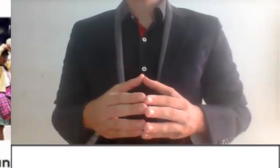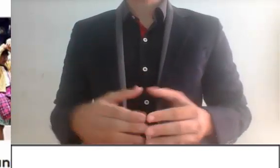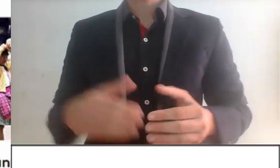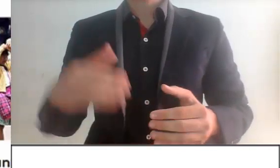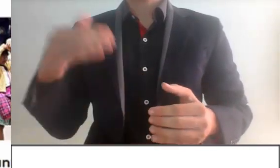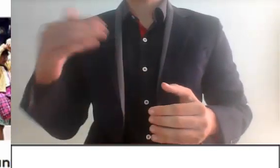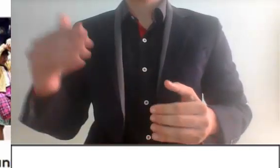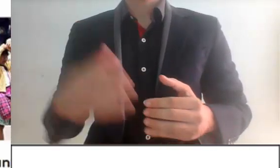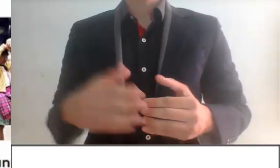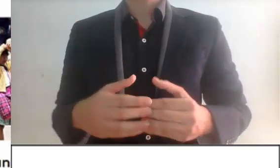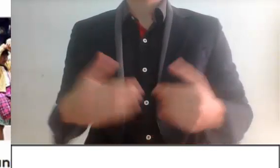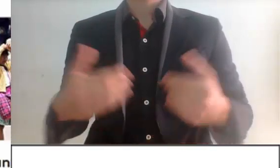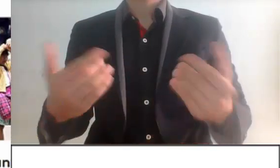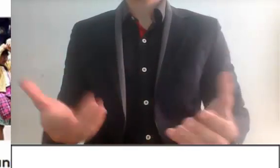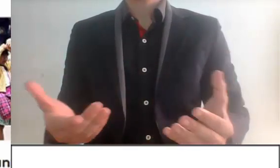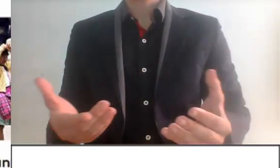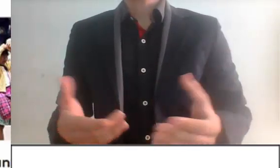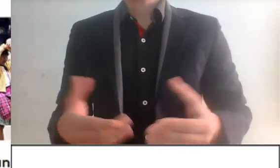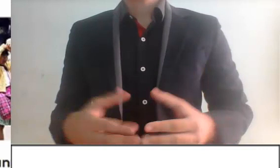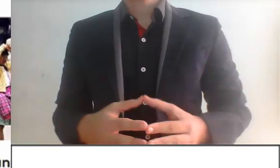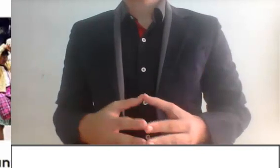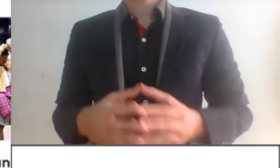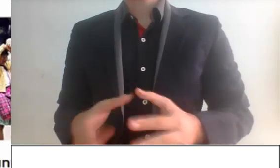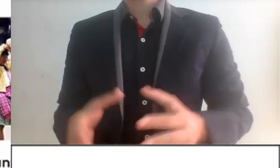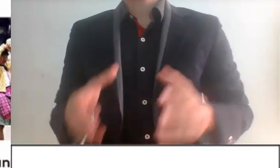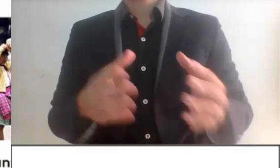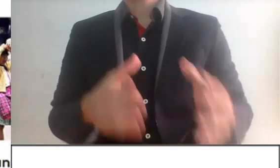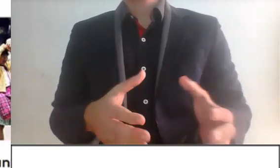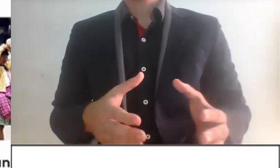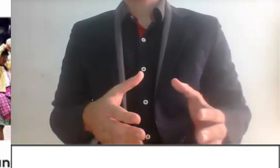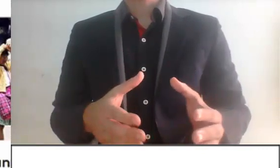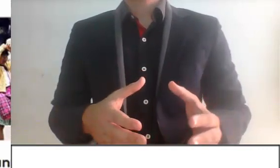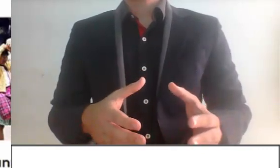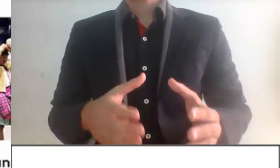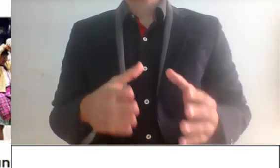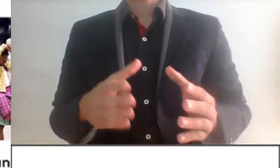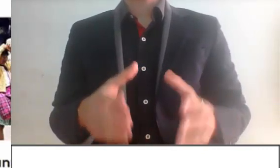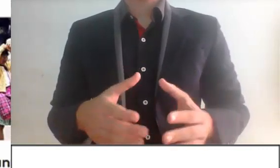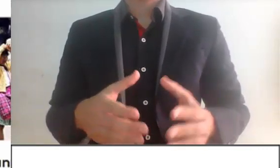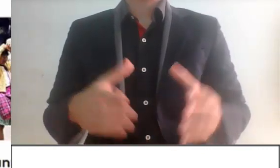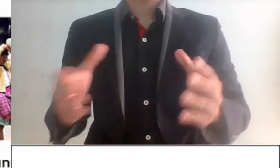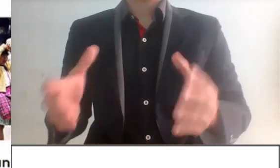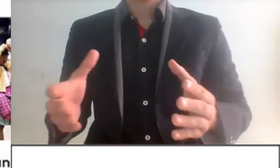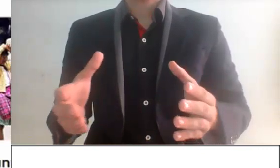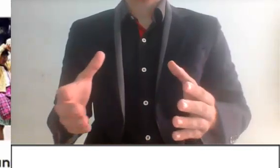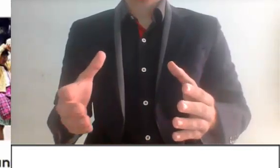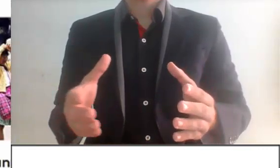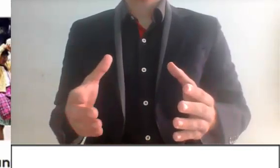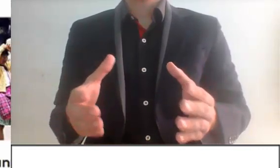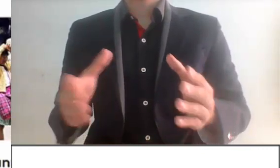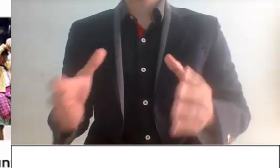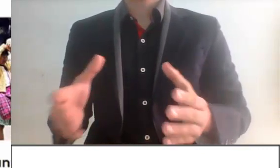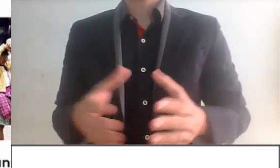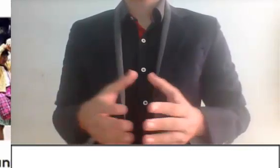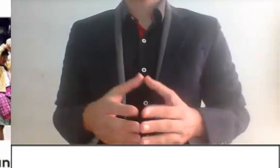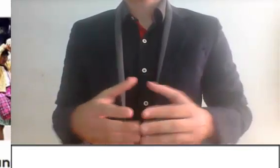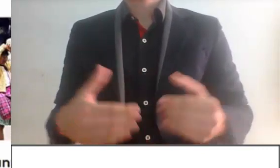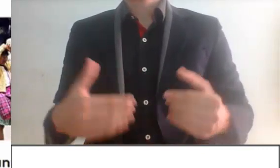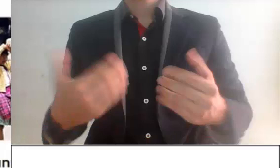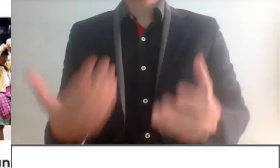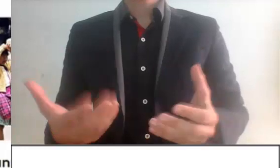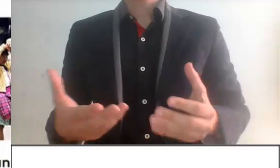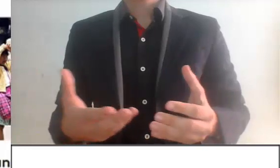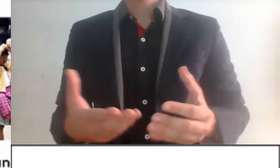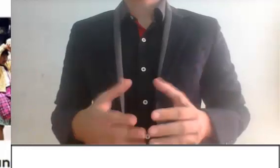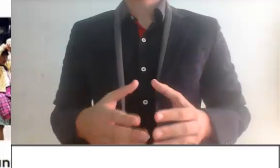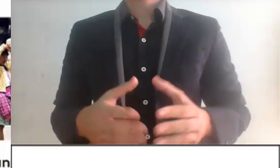incluso se trasladó a las grandes empresas, donde los anteriores gobiernos les decían básicamente a estos grupos de poder